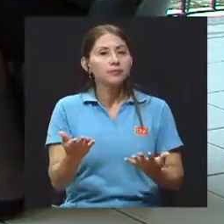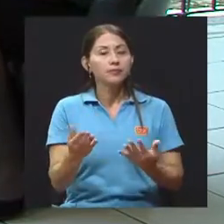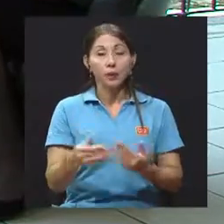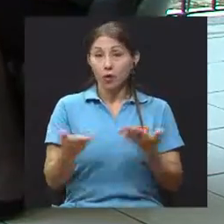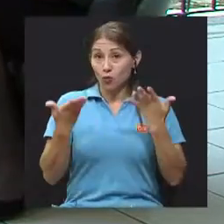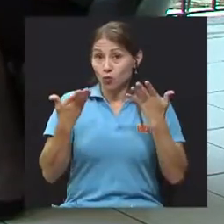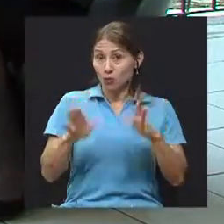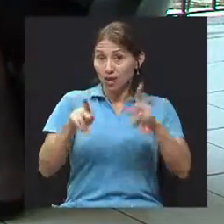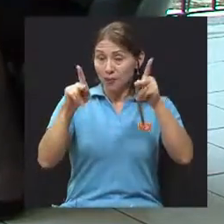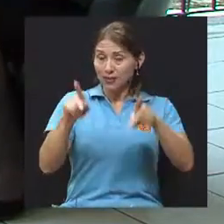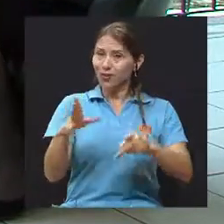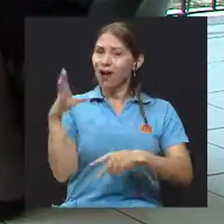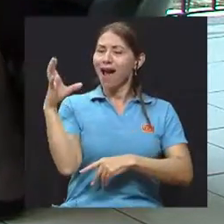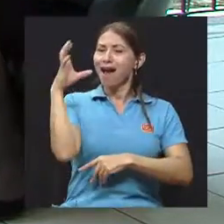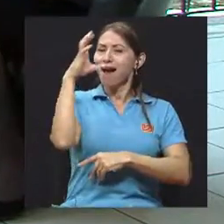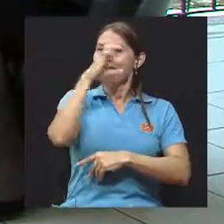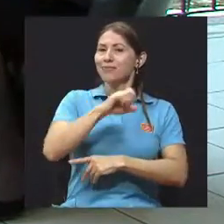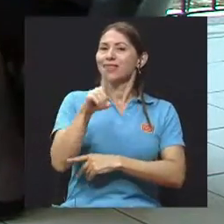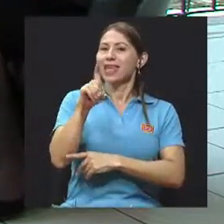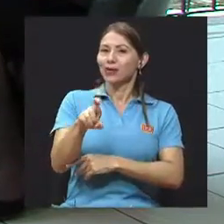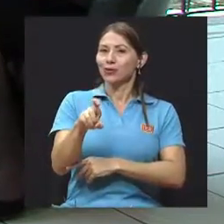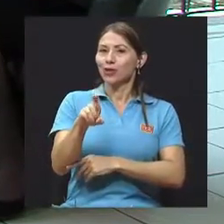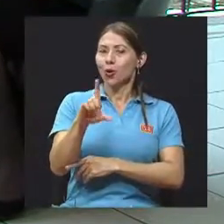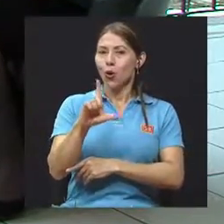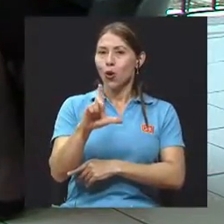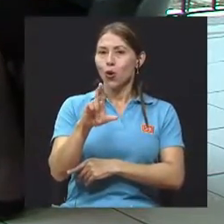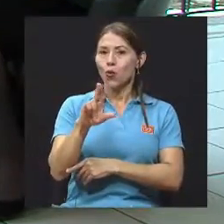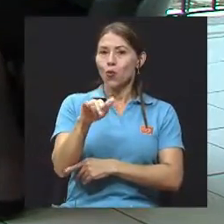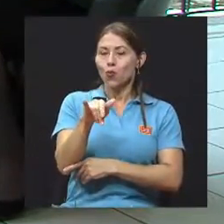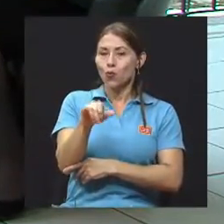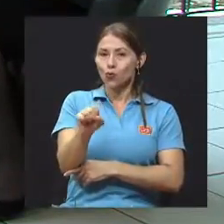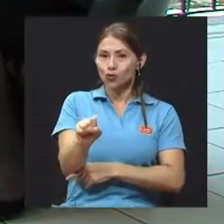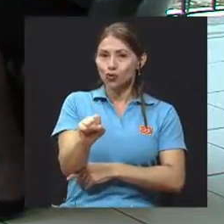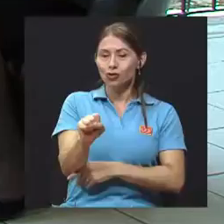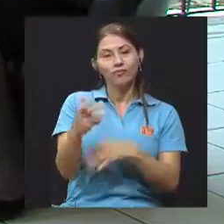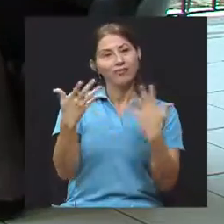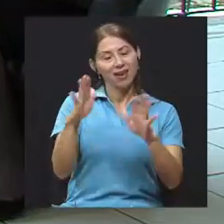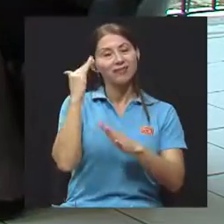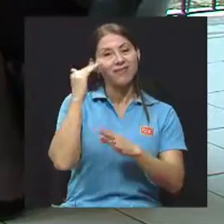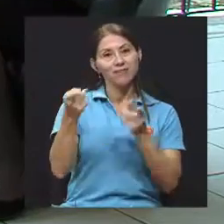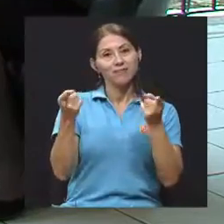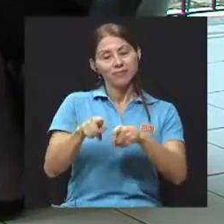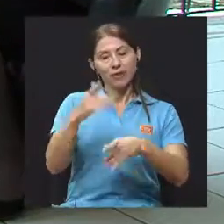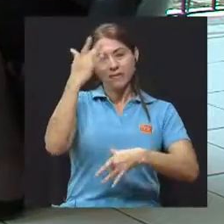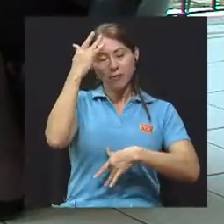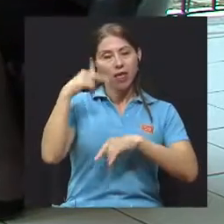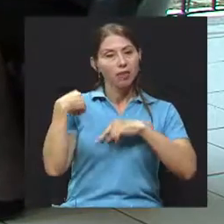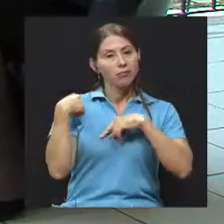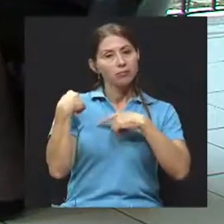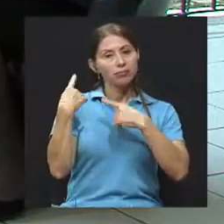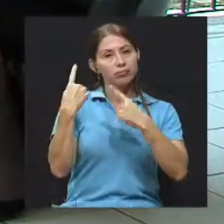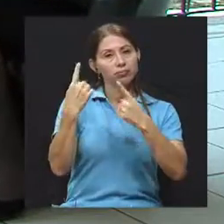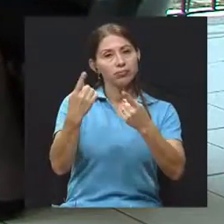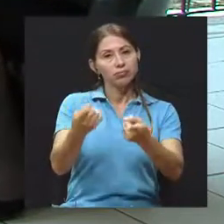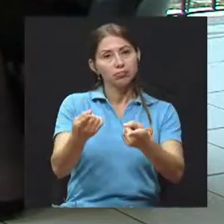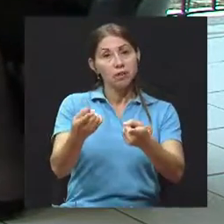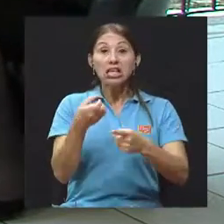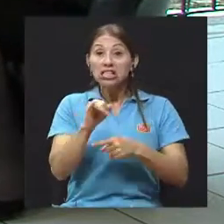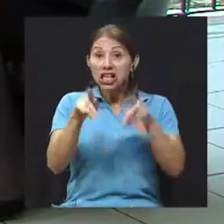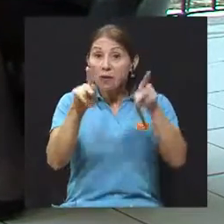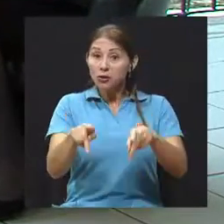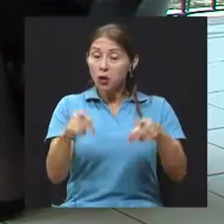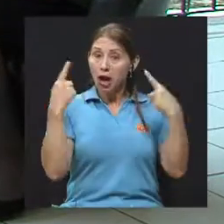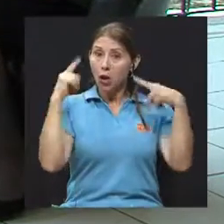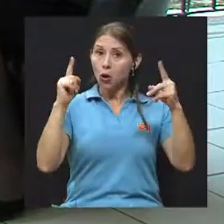pues una vez que se estableció el diagnóstico, la enfermedad será persistente. Si usted le dio remisión prolongada, pues qué dicha.